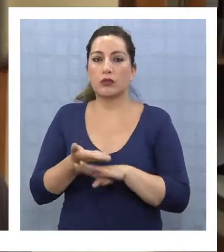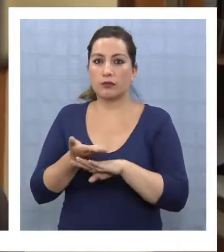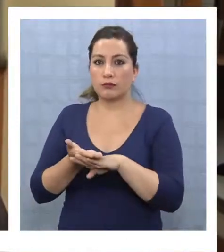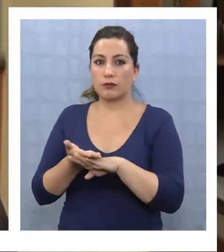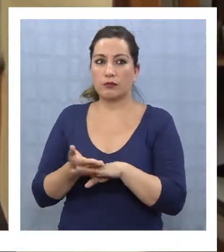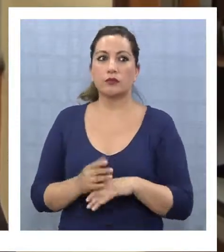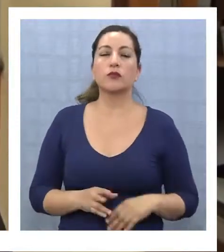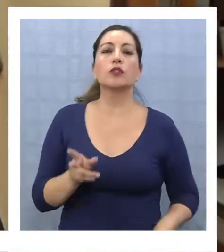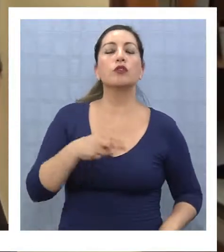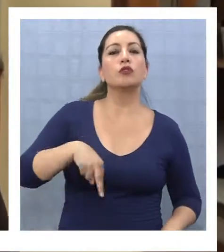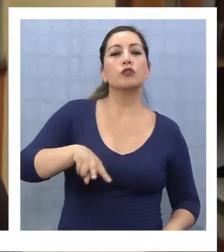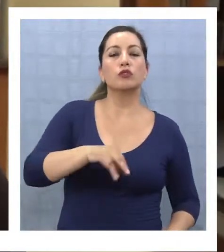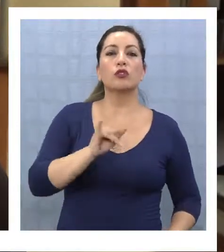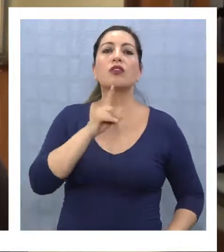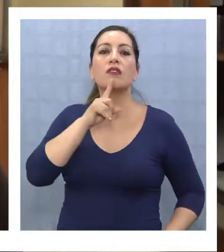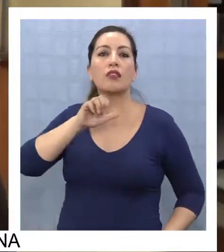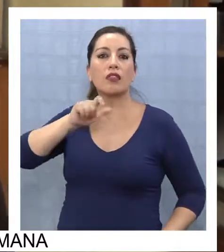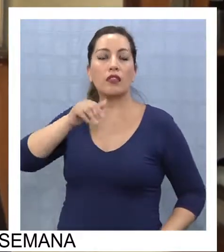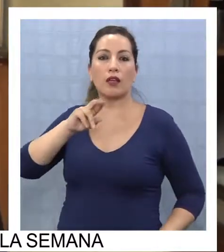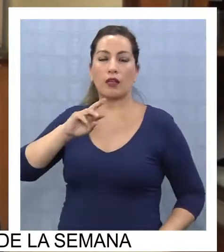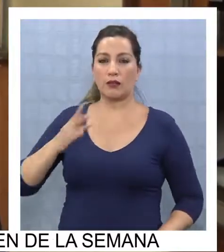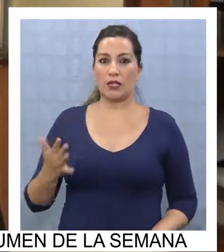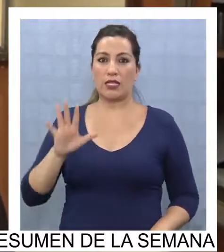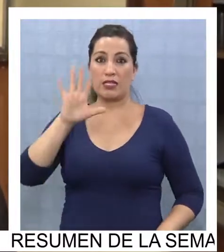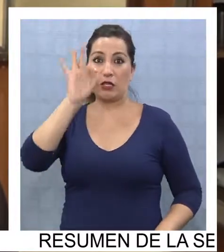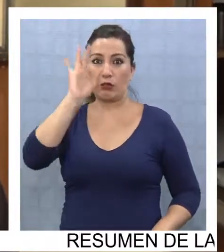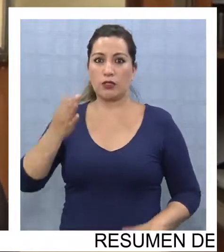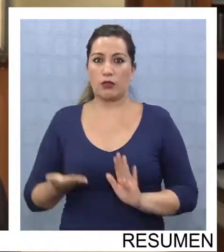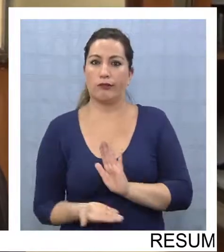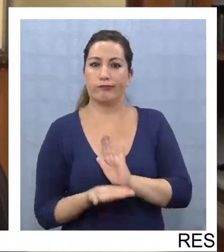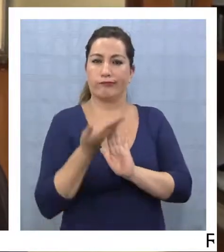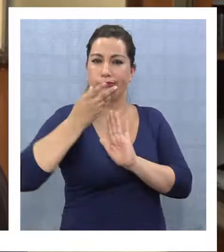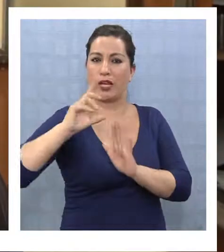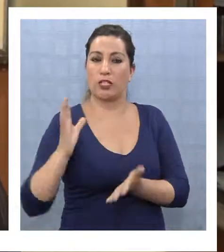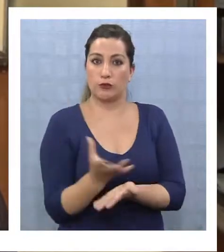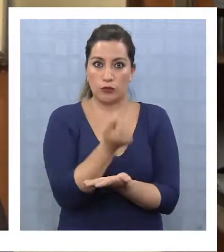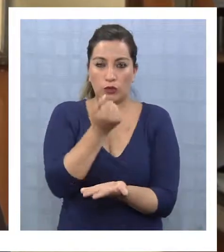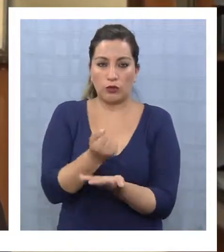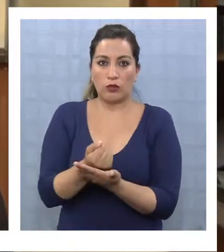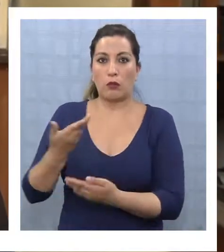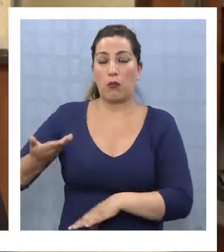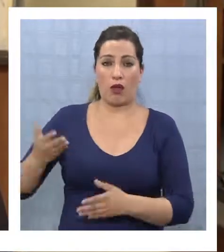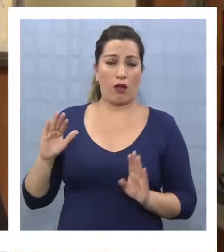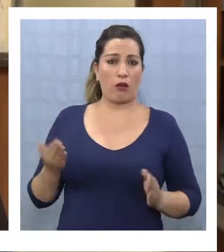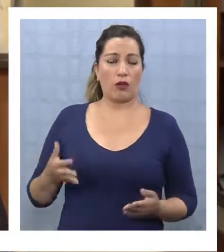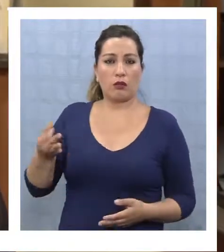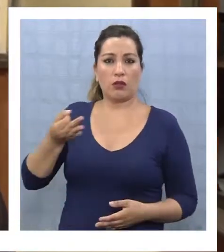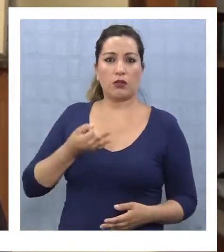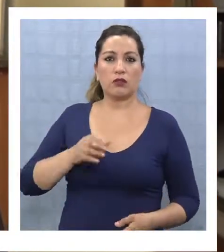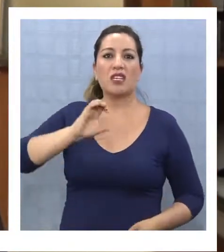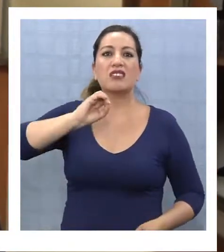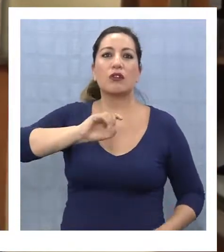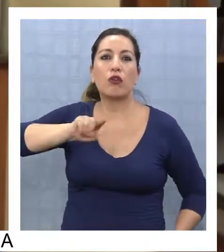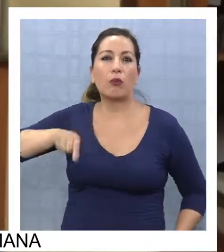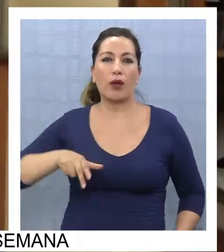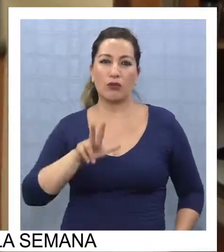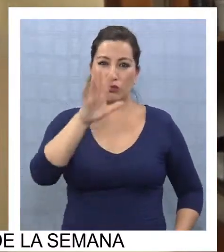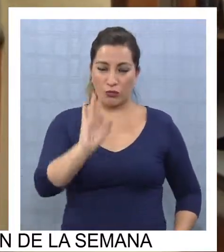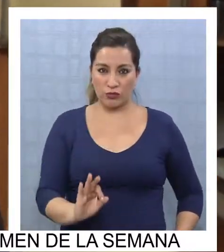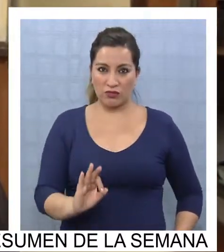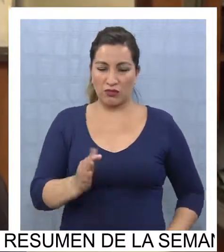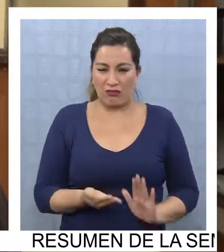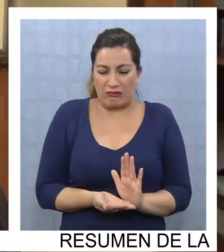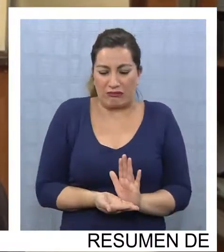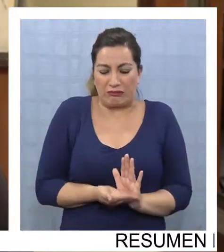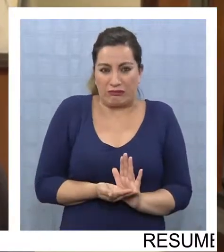mesa hoy en día. Nosotros como Integra estamos pidiendo un reajuste de un 5%, sin embargo nos están ofreciendo ahora a la fecha un 0,8%,